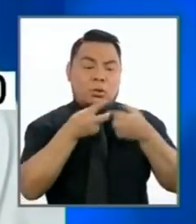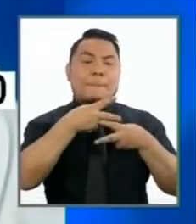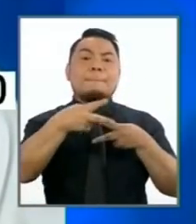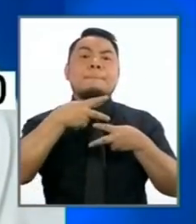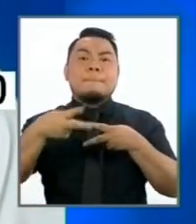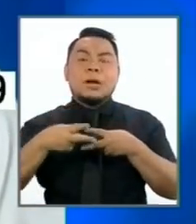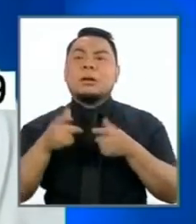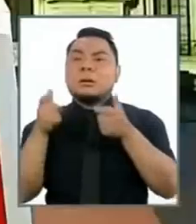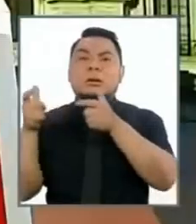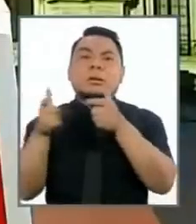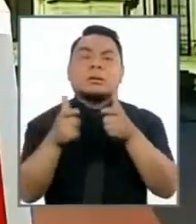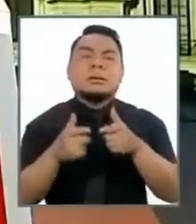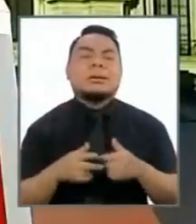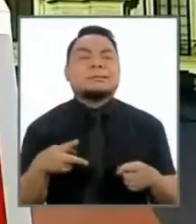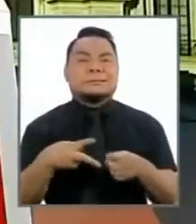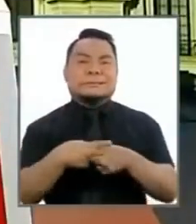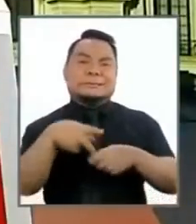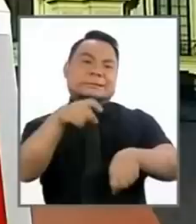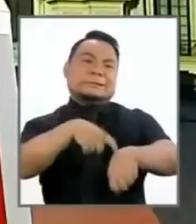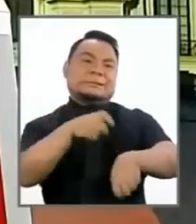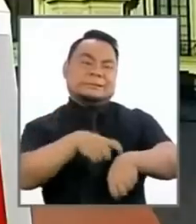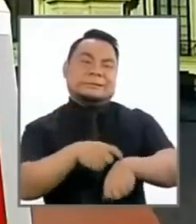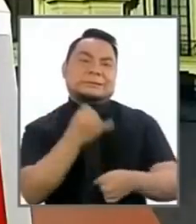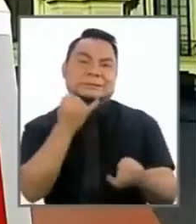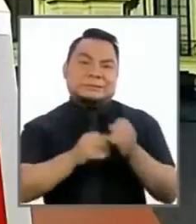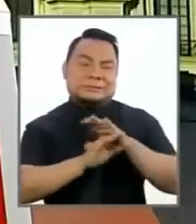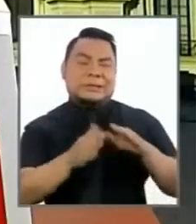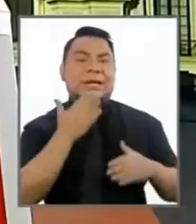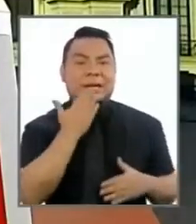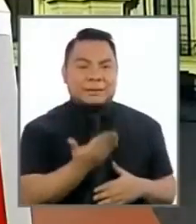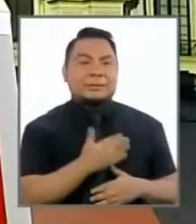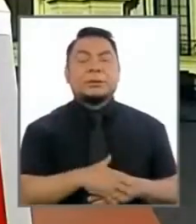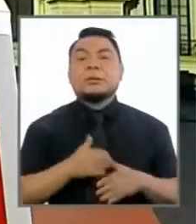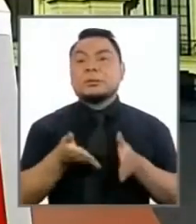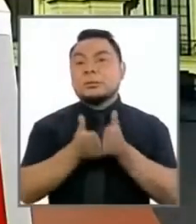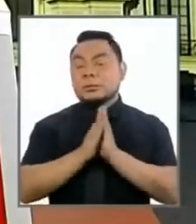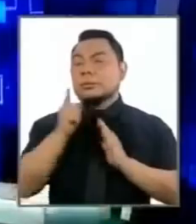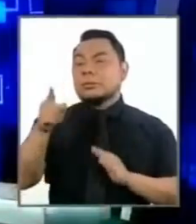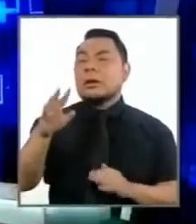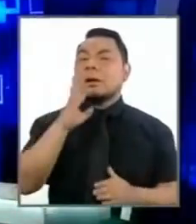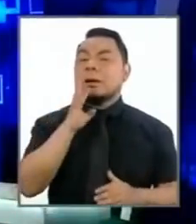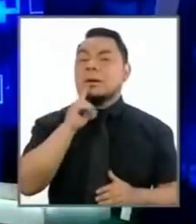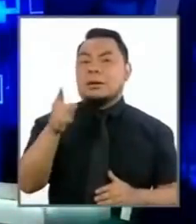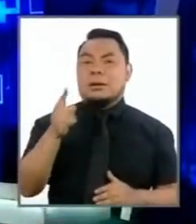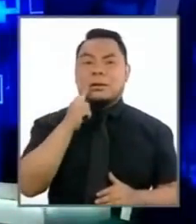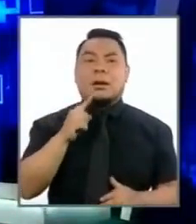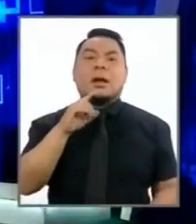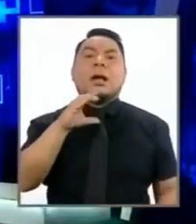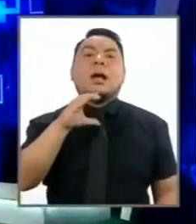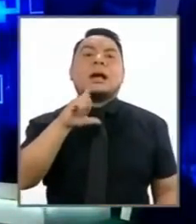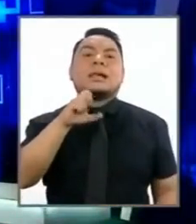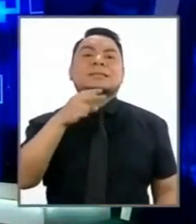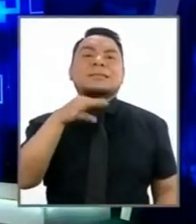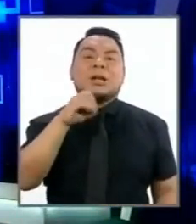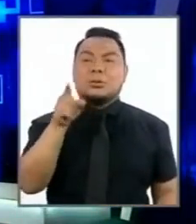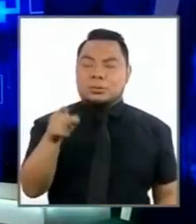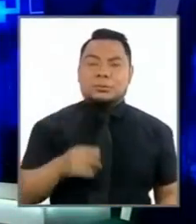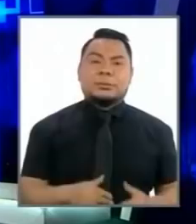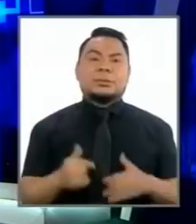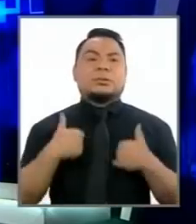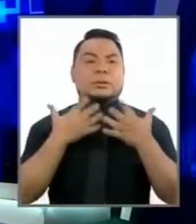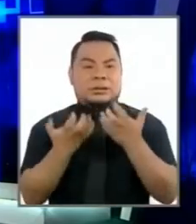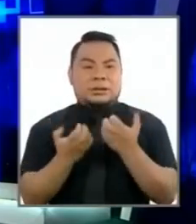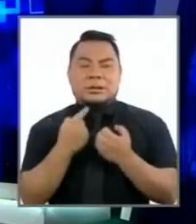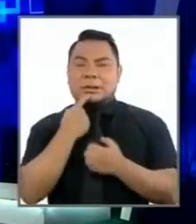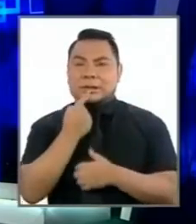que ser autónomas. Minuto cumplido, candidato. Gracias. Ha solicitado la palabra el candidato, Johnny Lescano. Quisiera dejar un